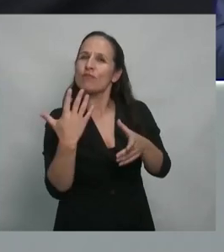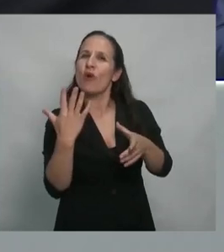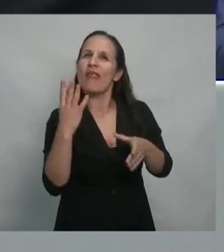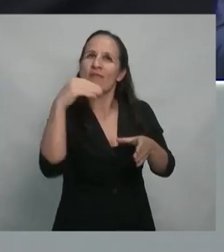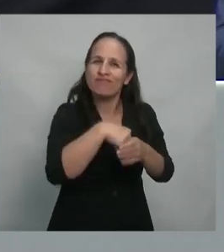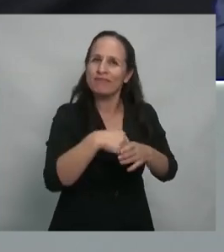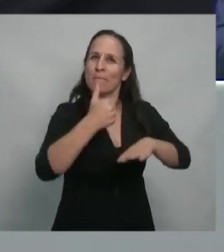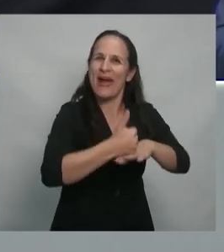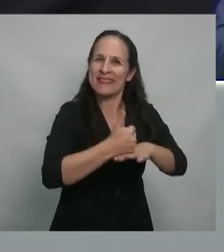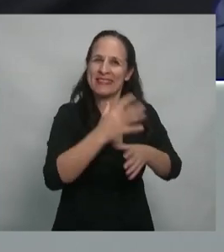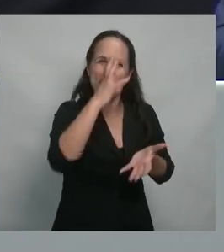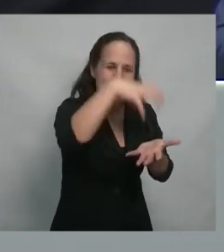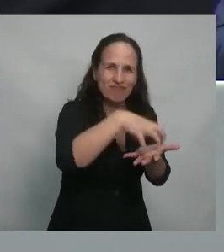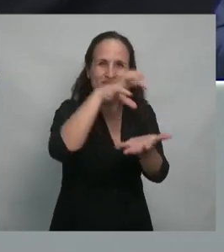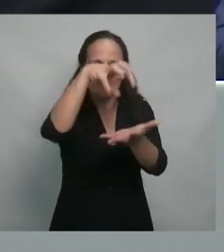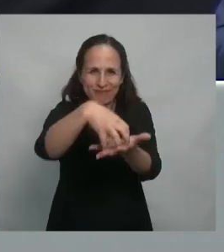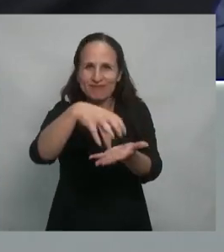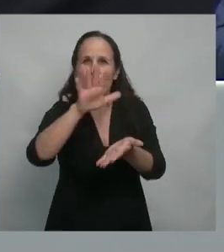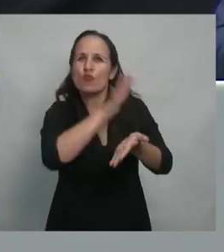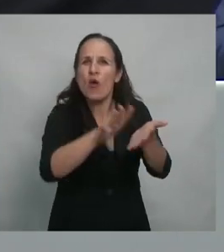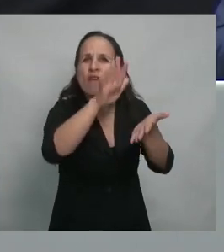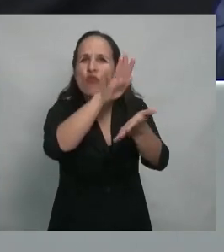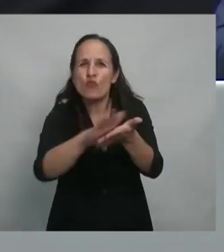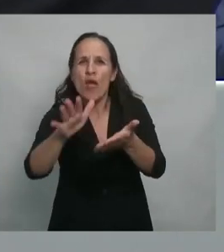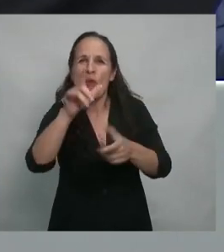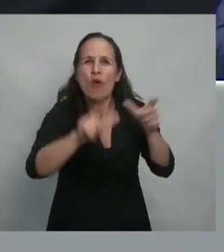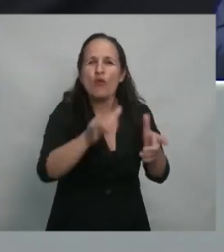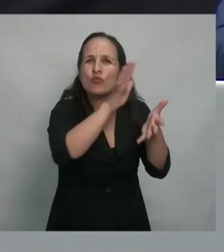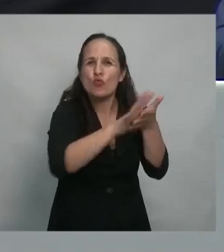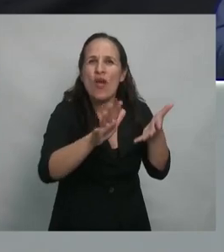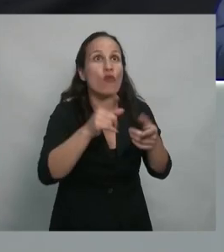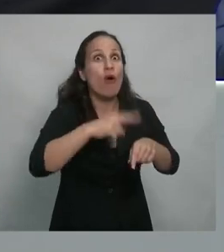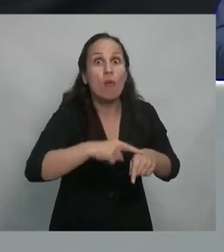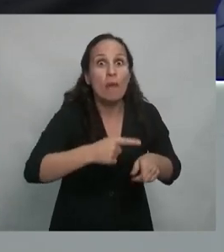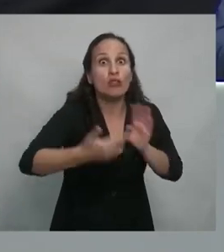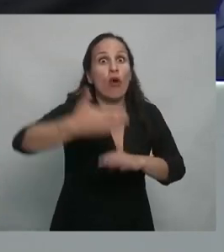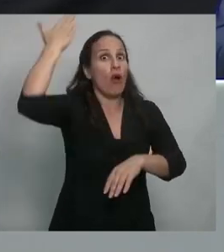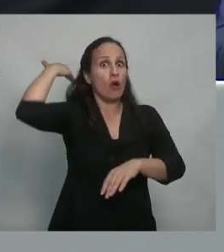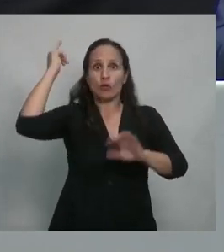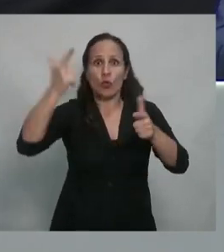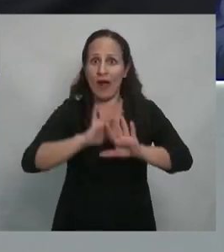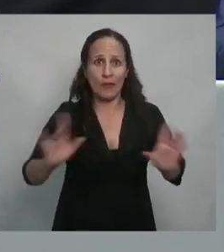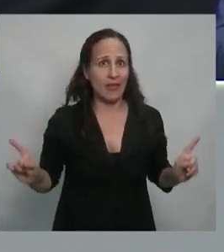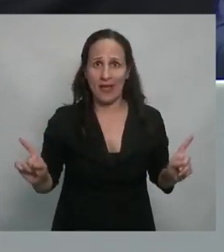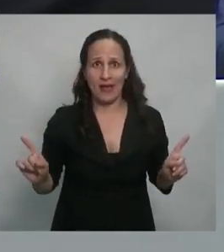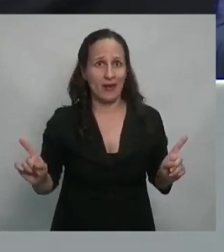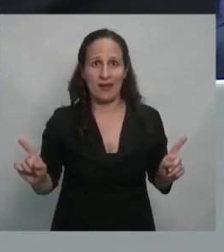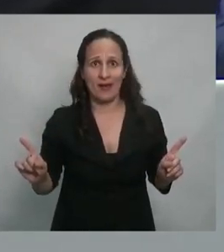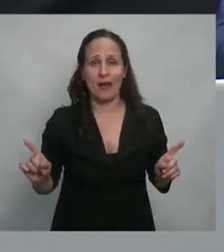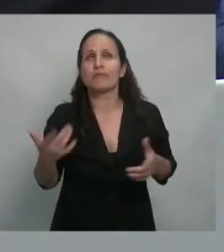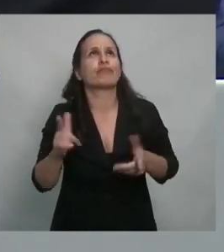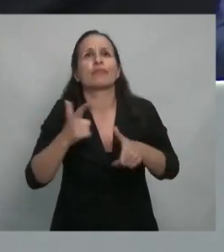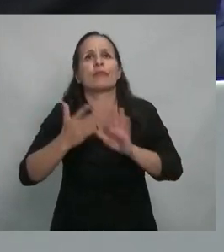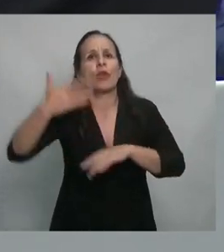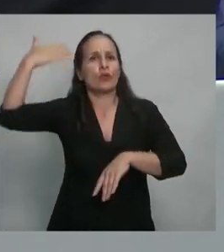regulación institucional de nuevos actores que tampoco existían en aquellas épocas. No